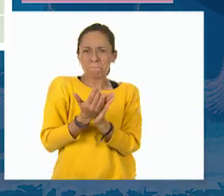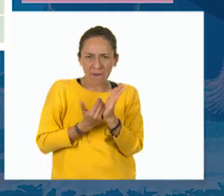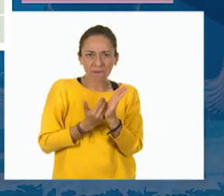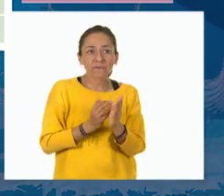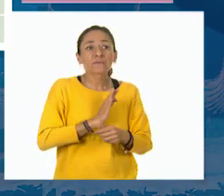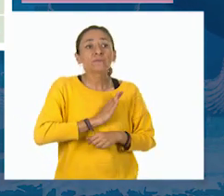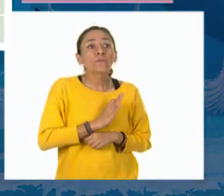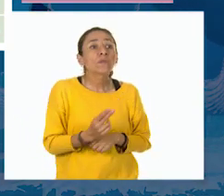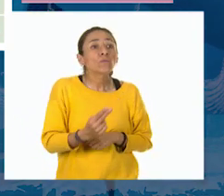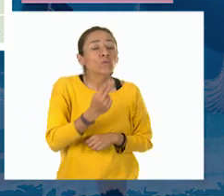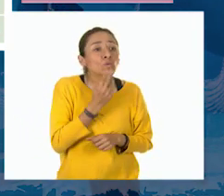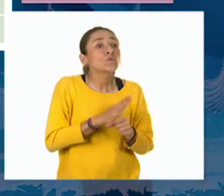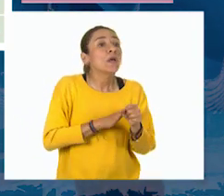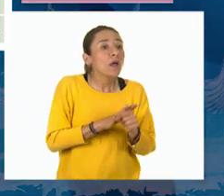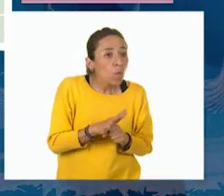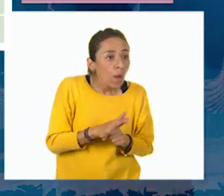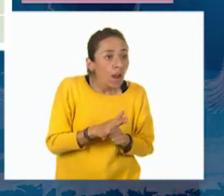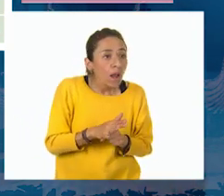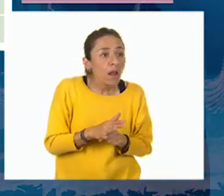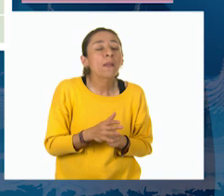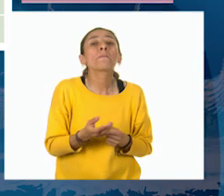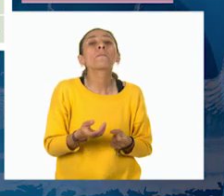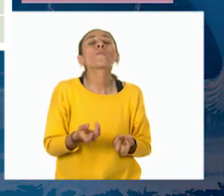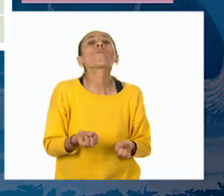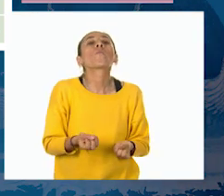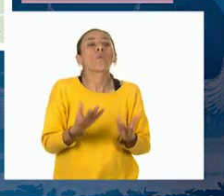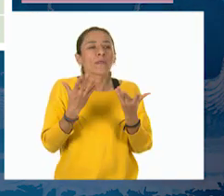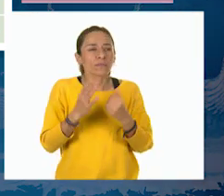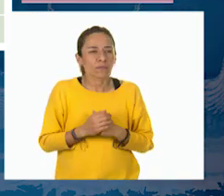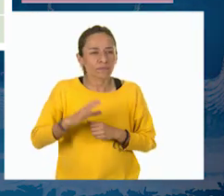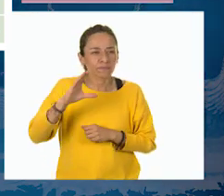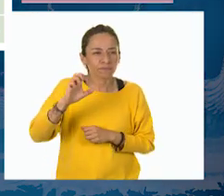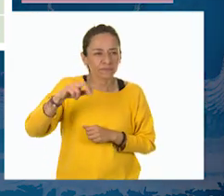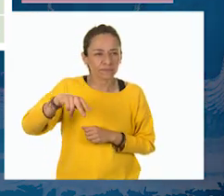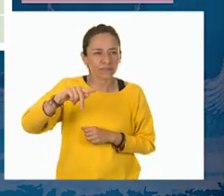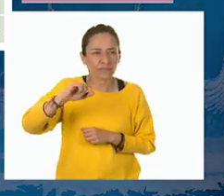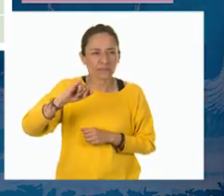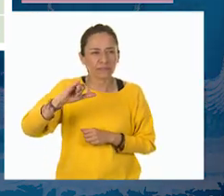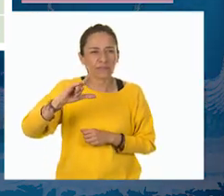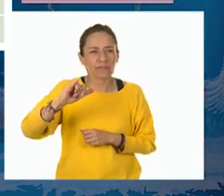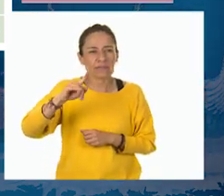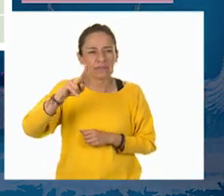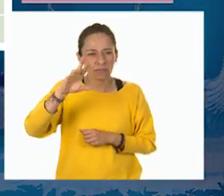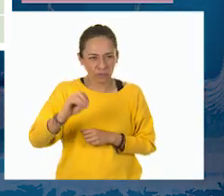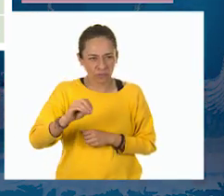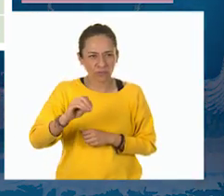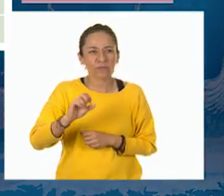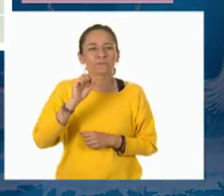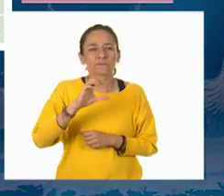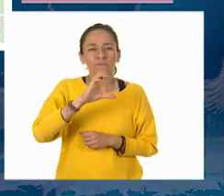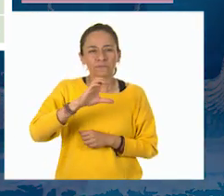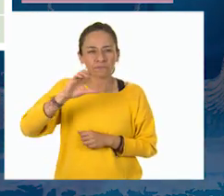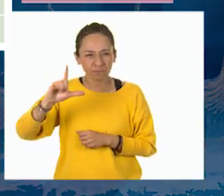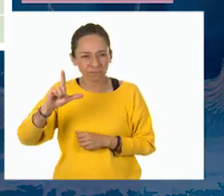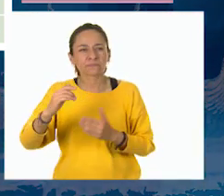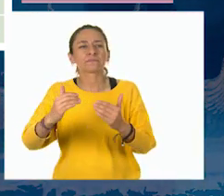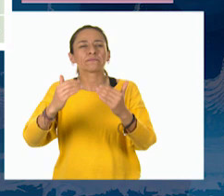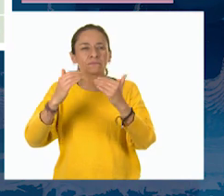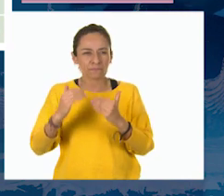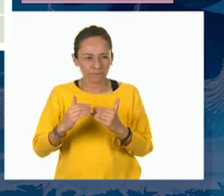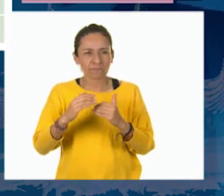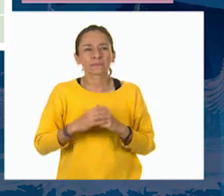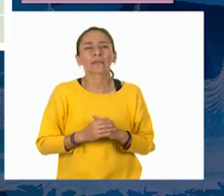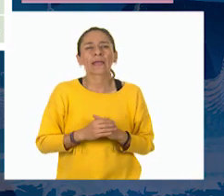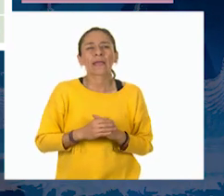submúltiplos del litro, que son el centilitro, el decilitro y el mililitro. Y para